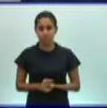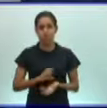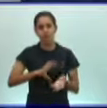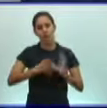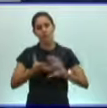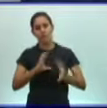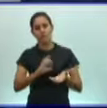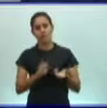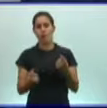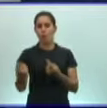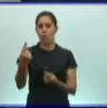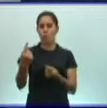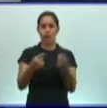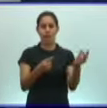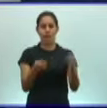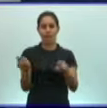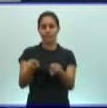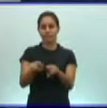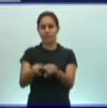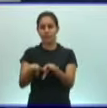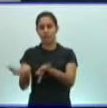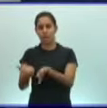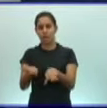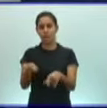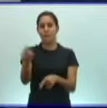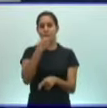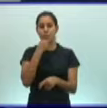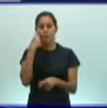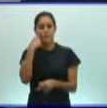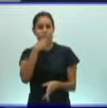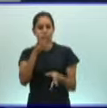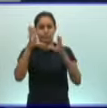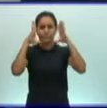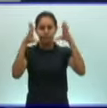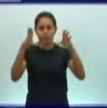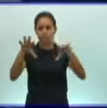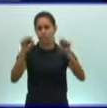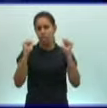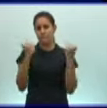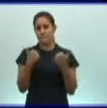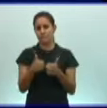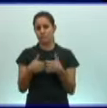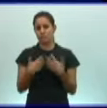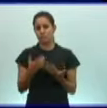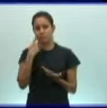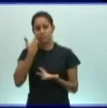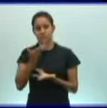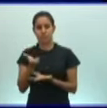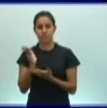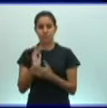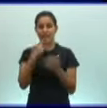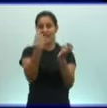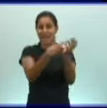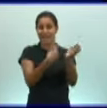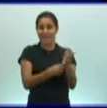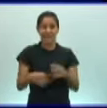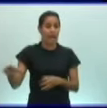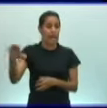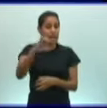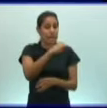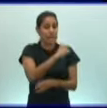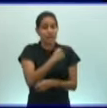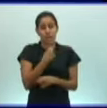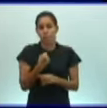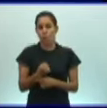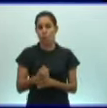uno esté al lado del otro para que ustedes puedan visualizar. Les presento la siguiente diapositiva. Características generales tanto de los